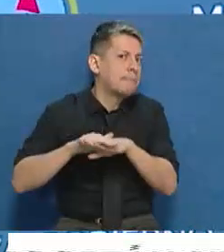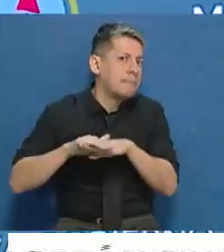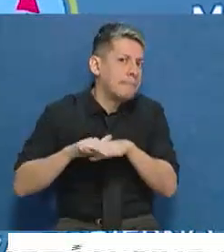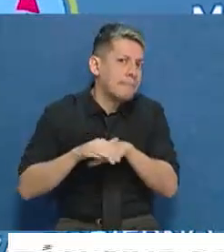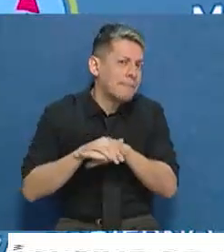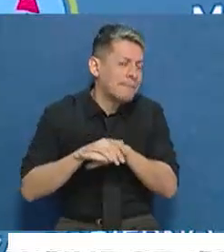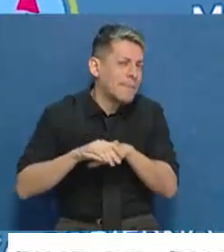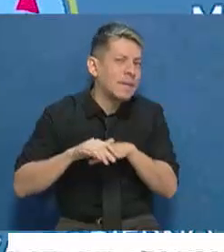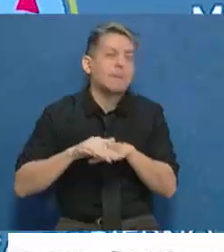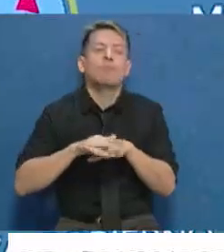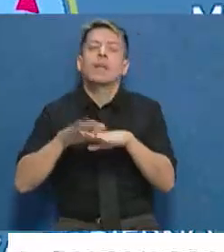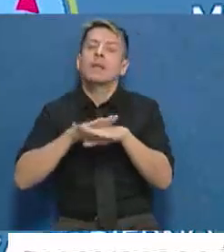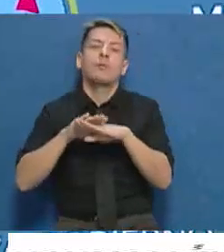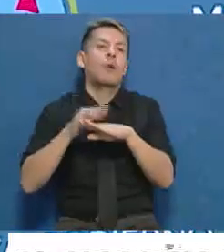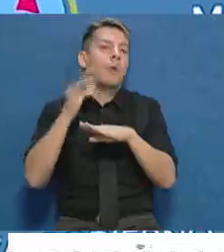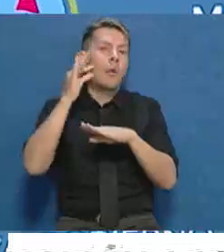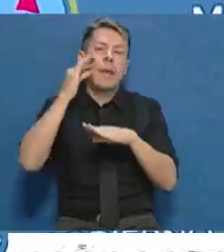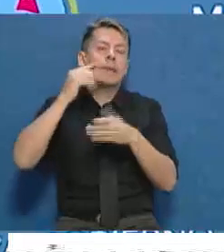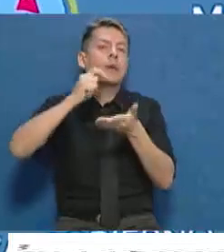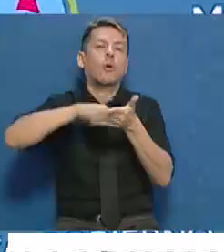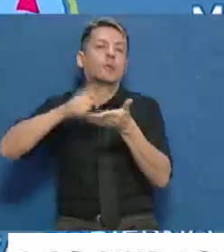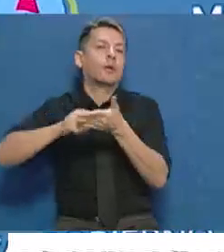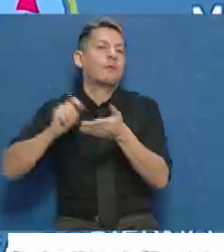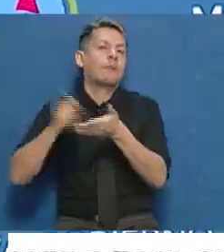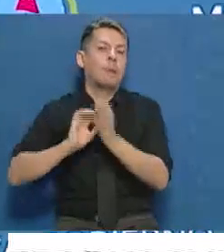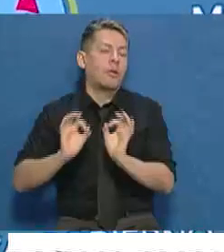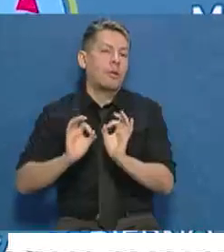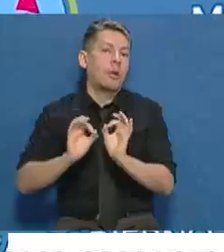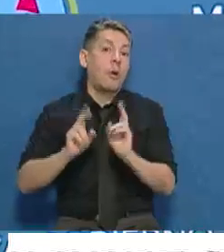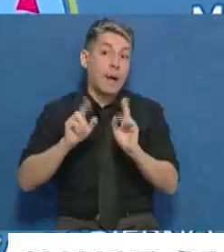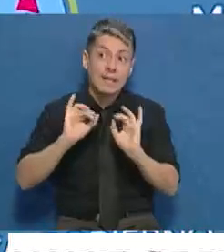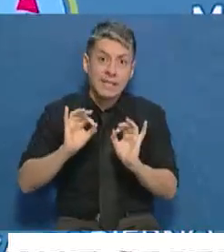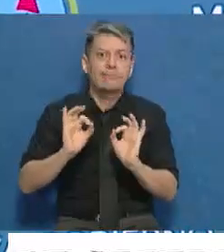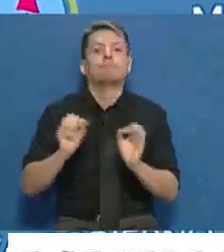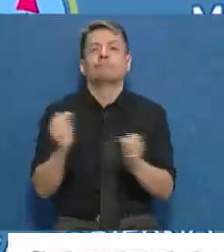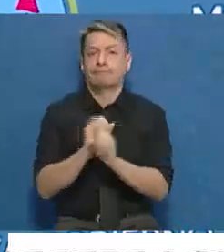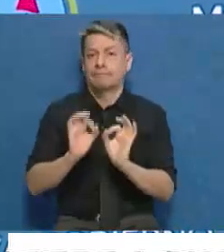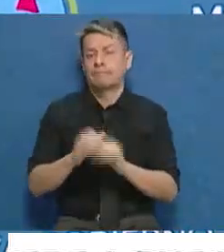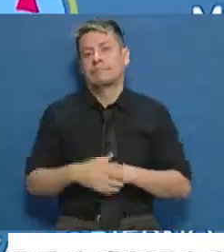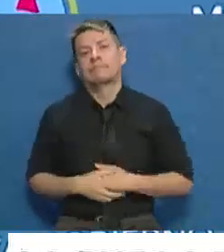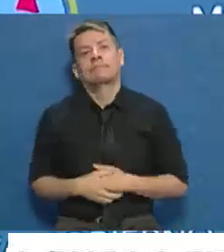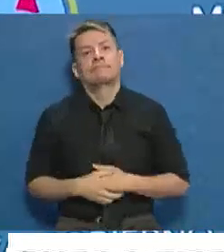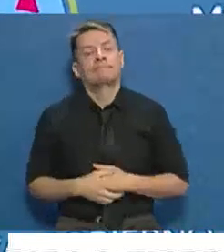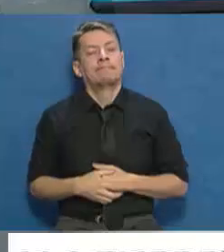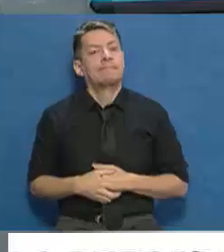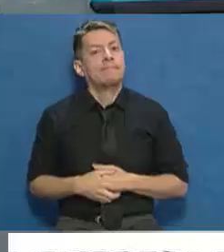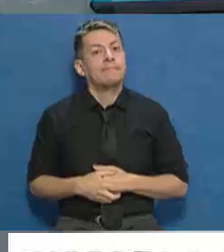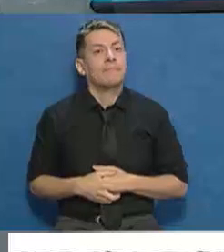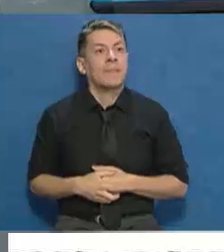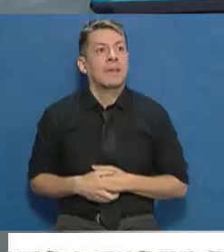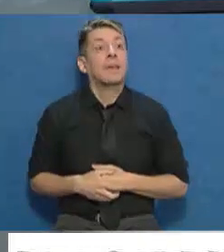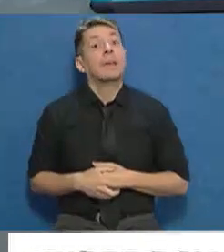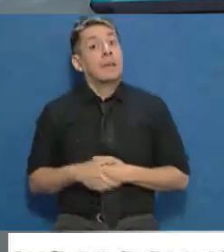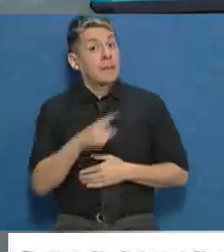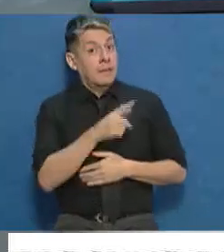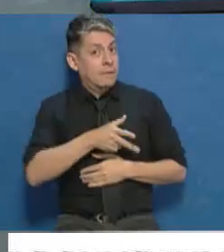contratos que firmen locales. Espero usted y que a partir de eso se garantece el empleo local. Bueno, ahí